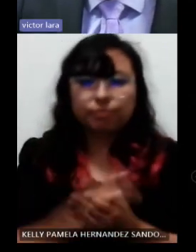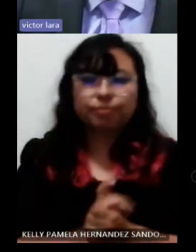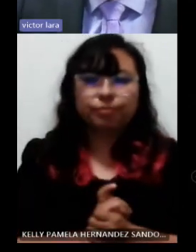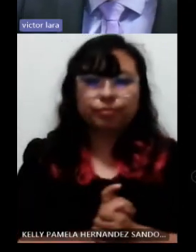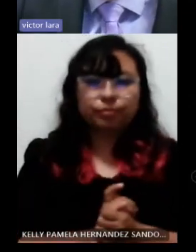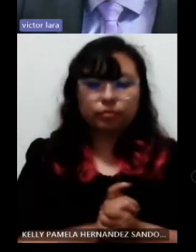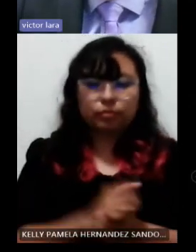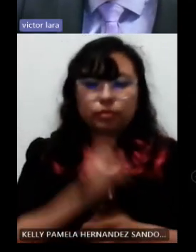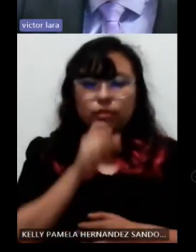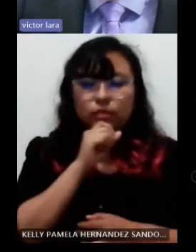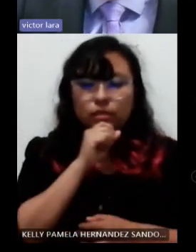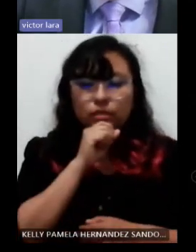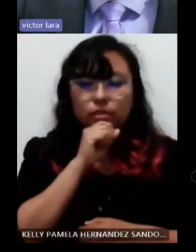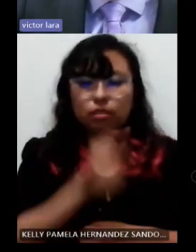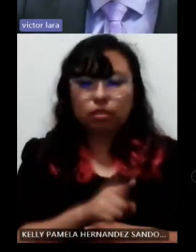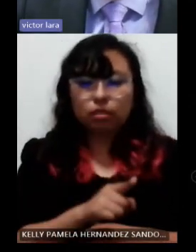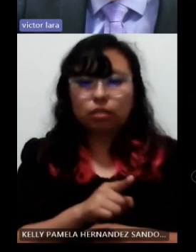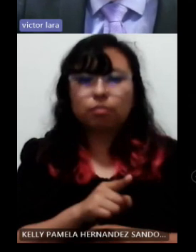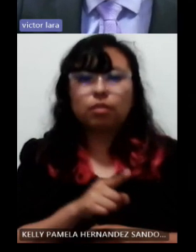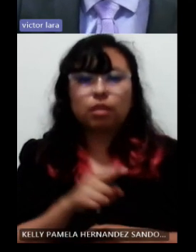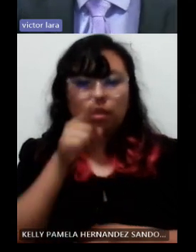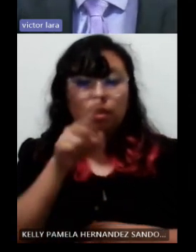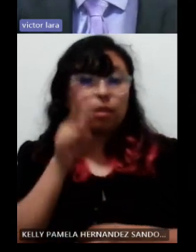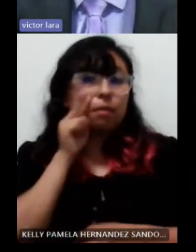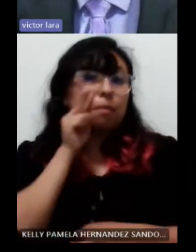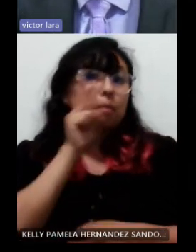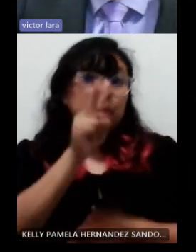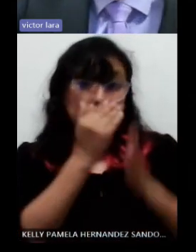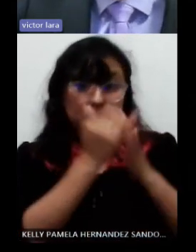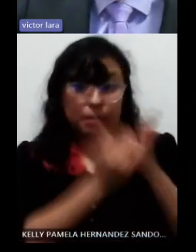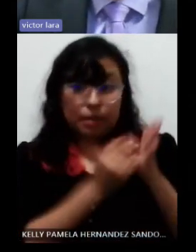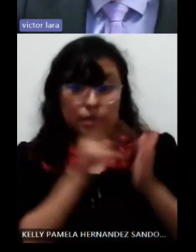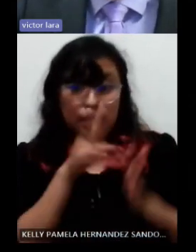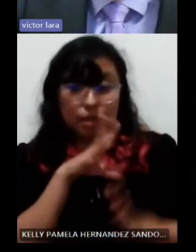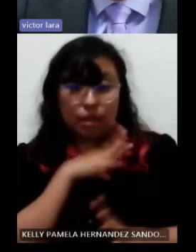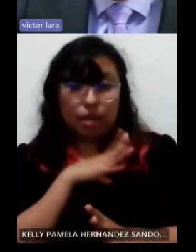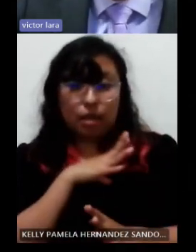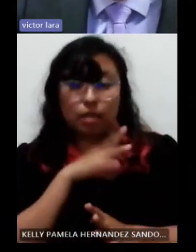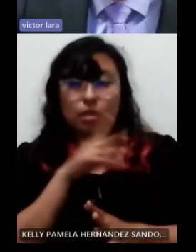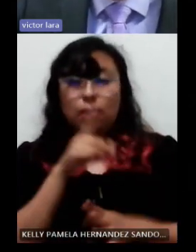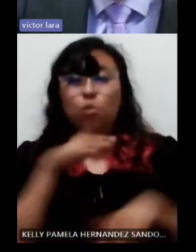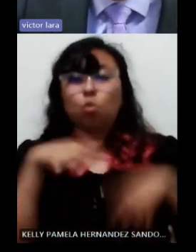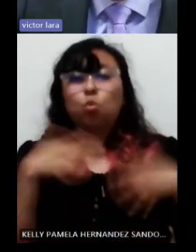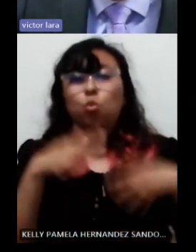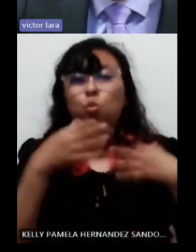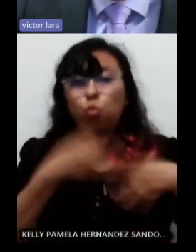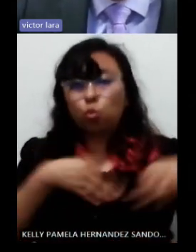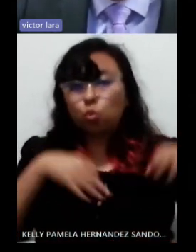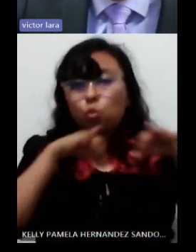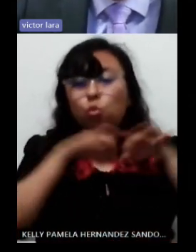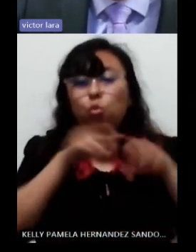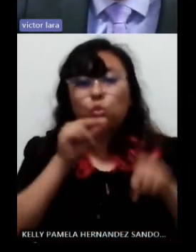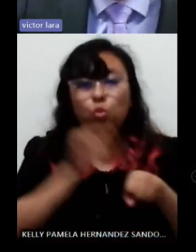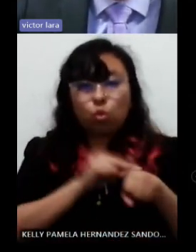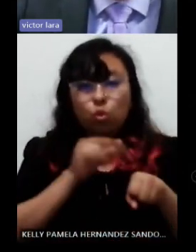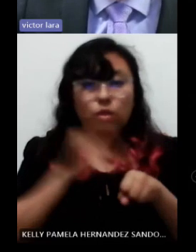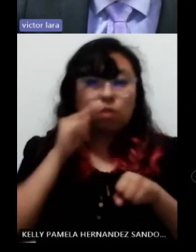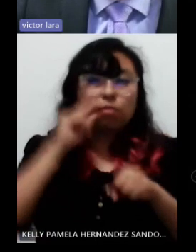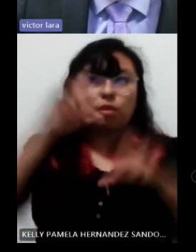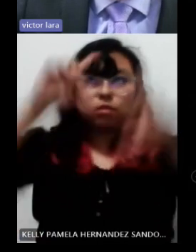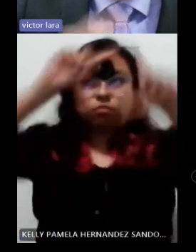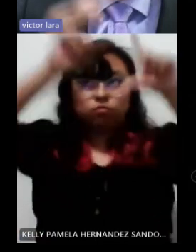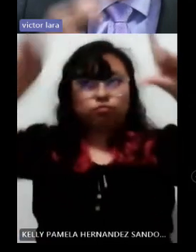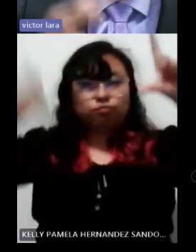En el servicio de baja visión que es un servicio de alta especialidad en esta gráfica de PASEL podemos ver